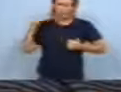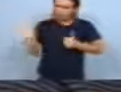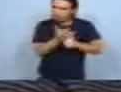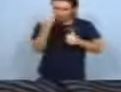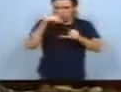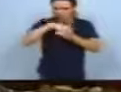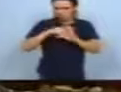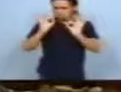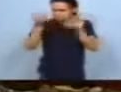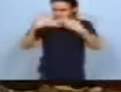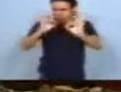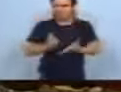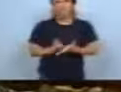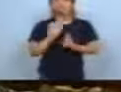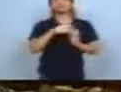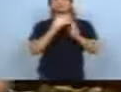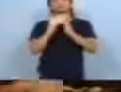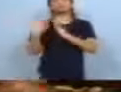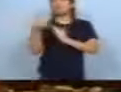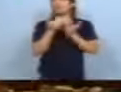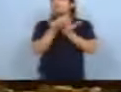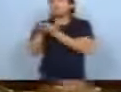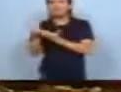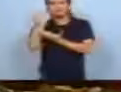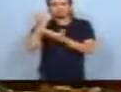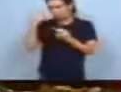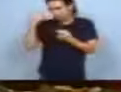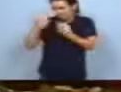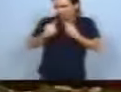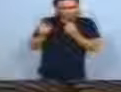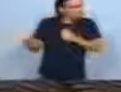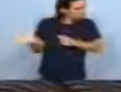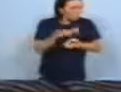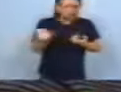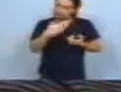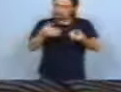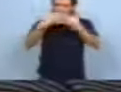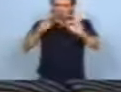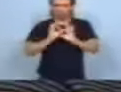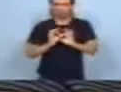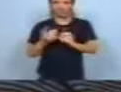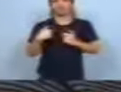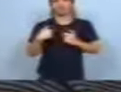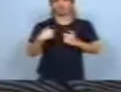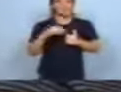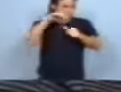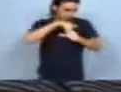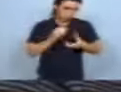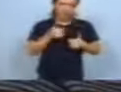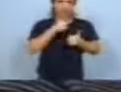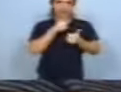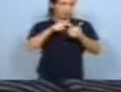están equipadas. Es decir, cada casa tiene todos los servicios imaginables. Todo, todo, todo. No hacemos nada donde no haya agua,